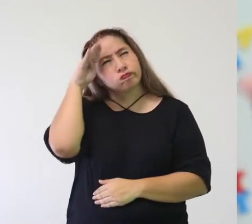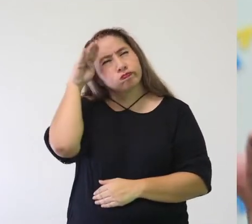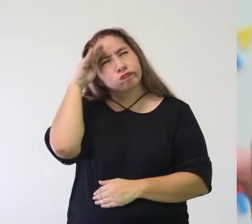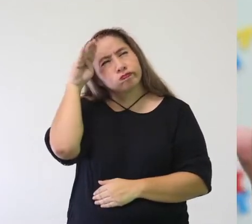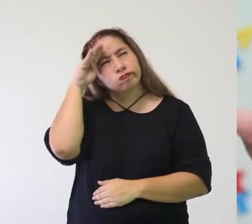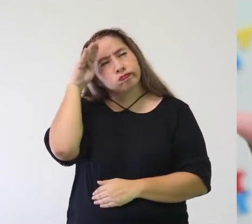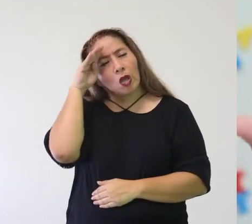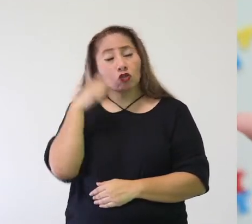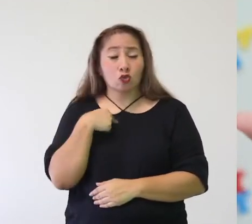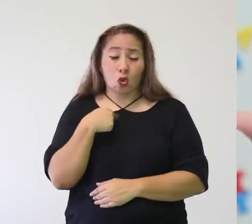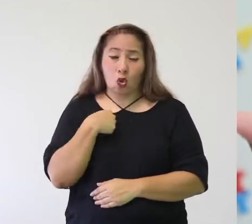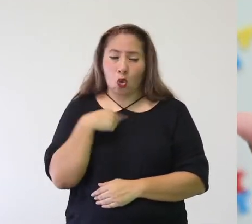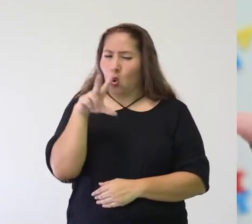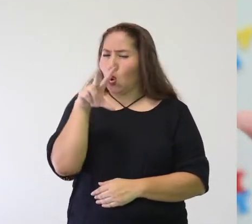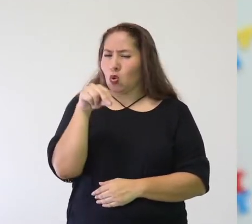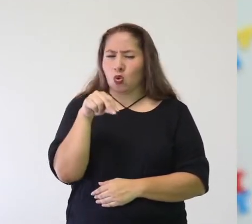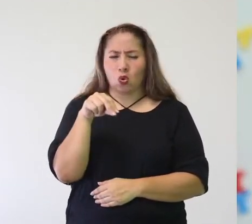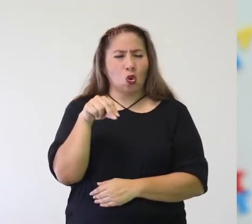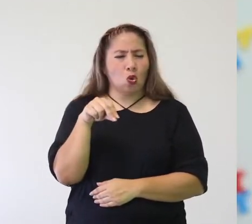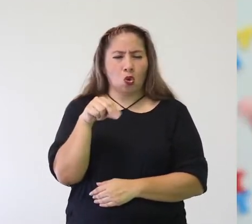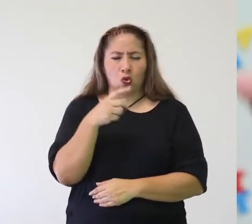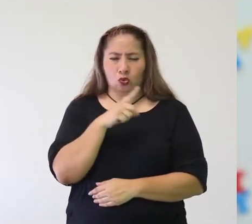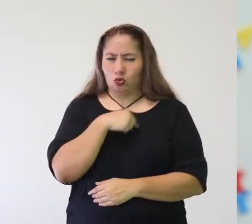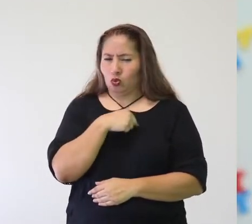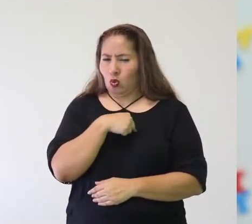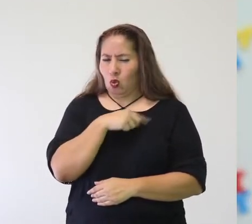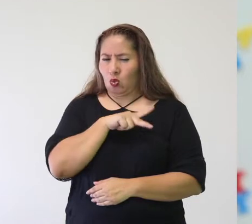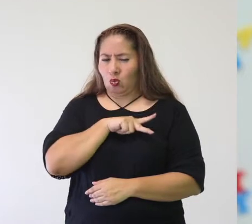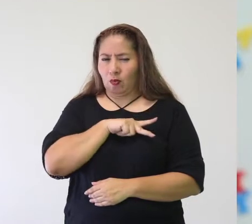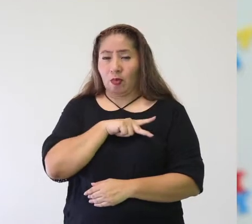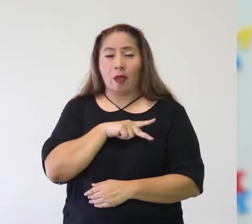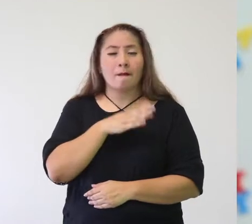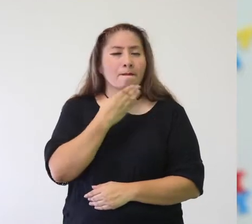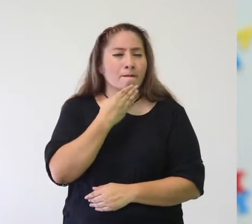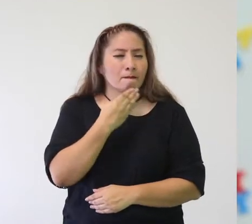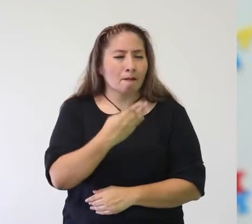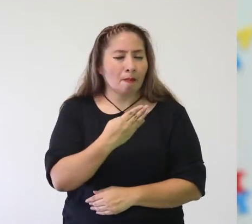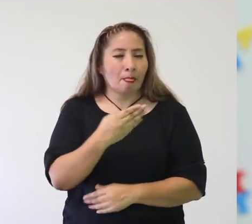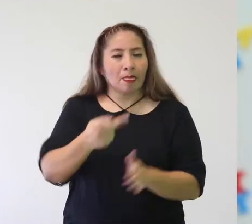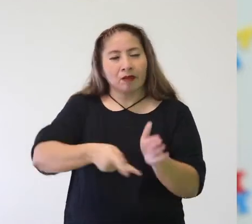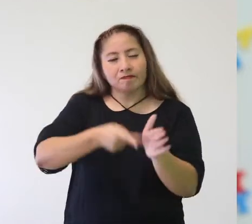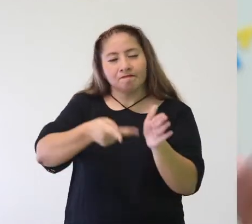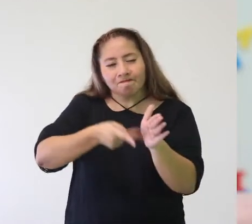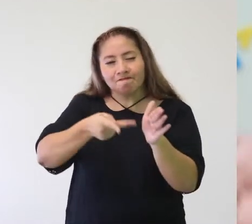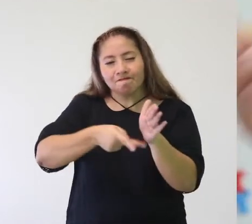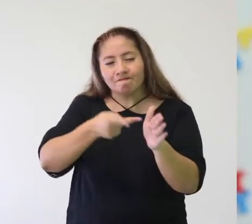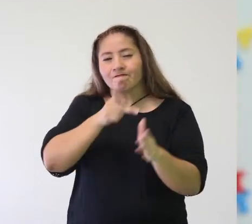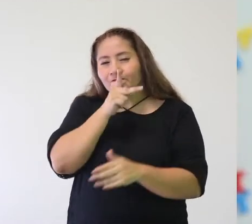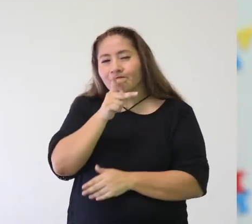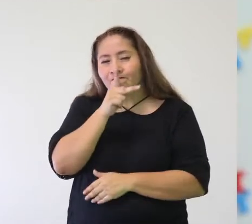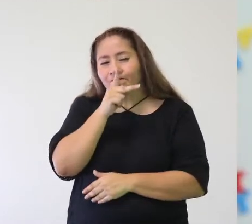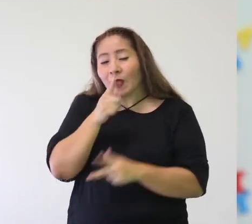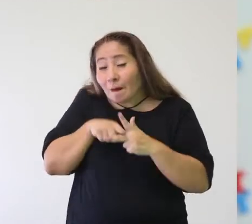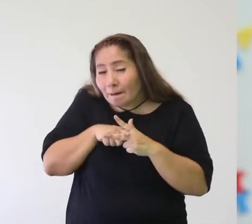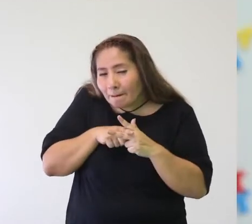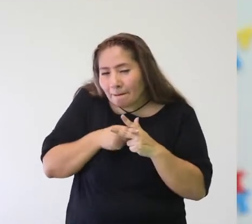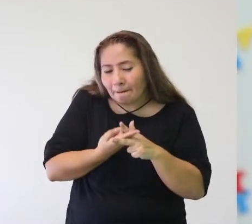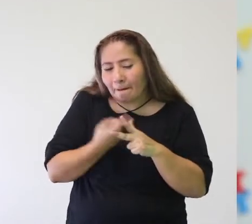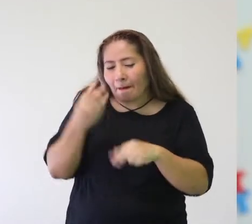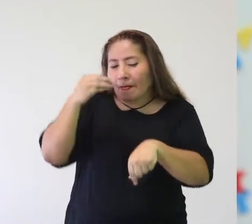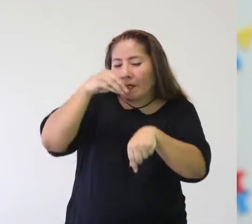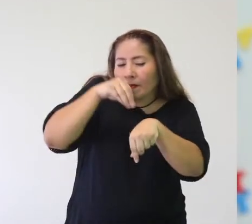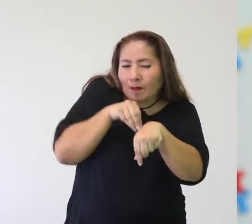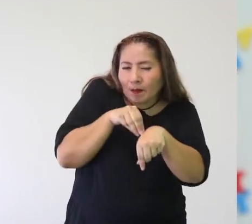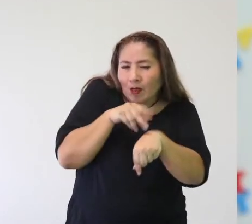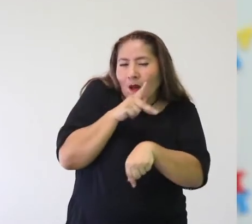que no soy lo suficientemente bueno. Después termino la repetición de las palabras y comienzo a agregar